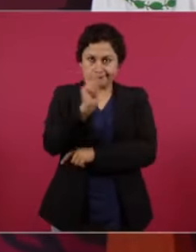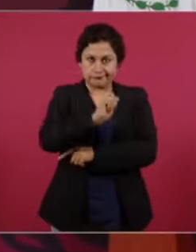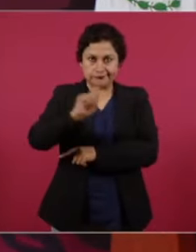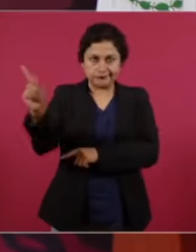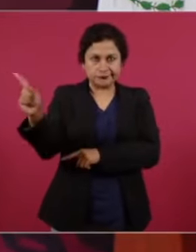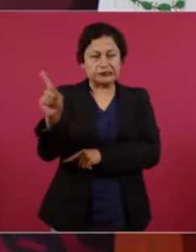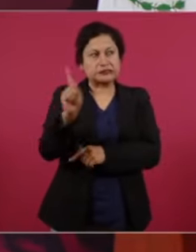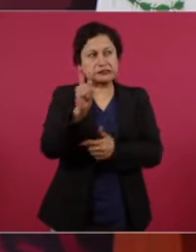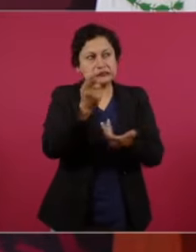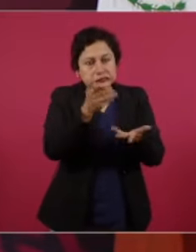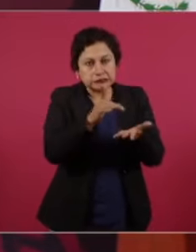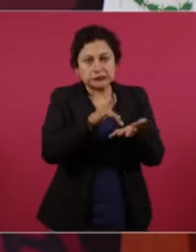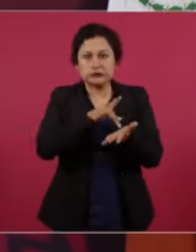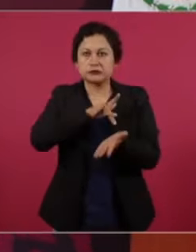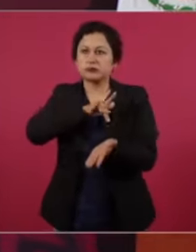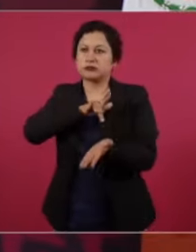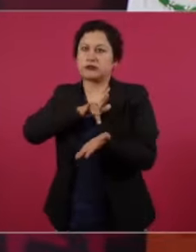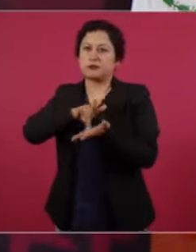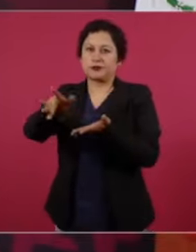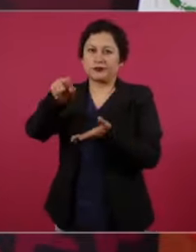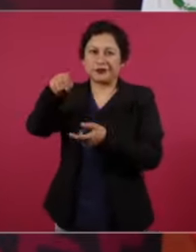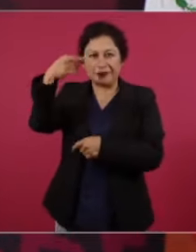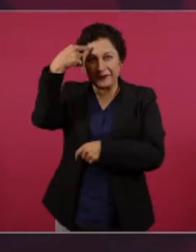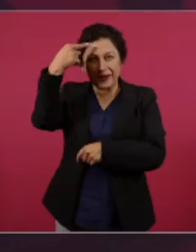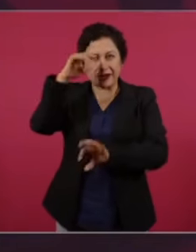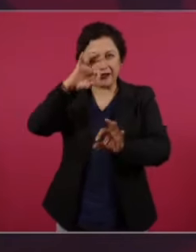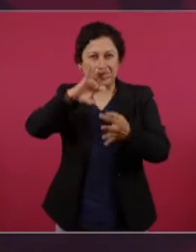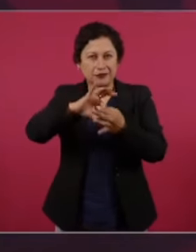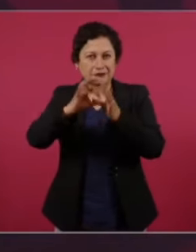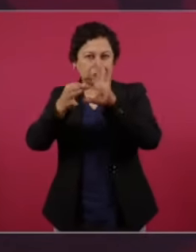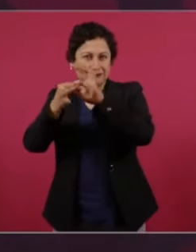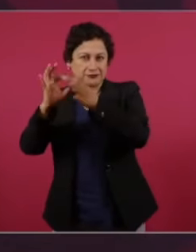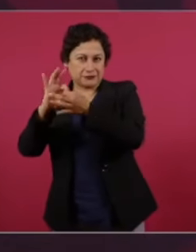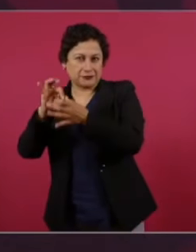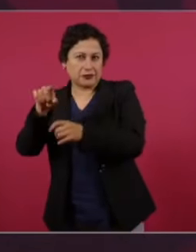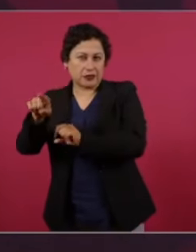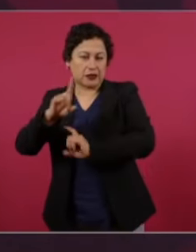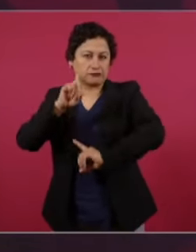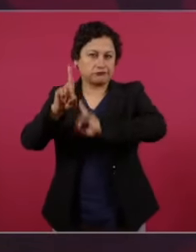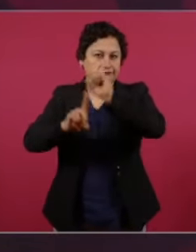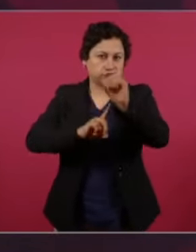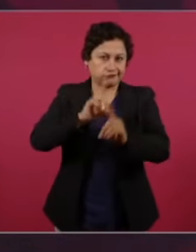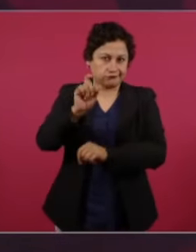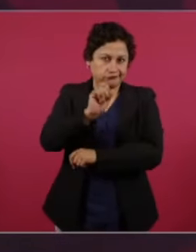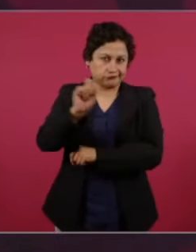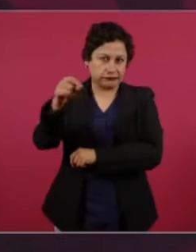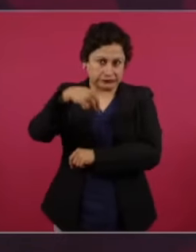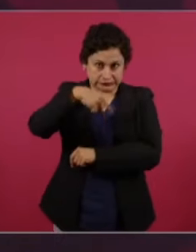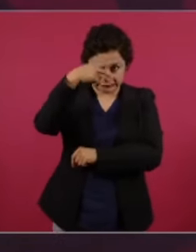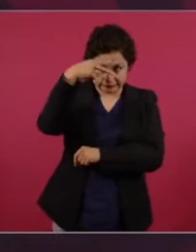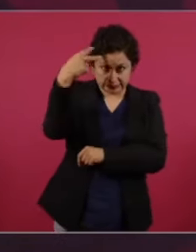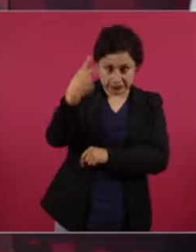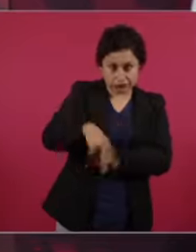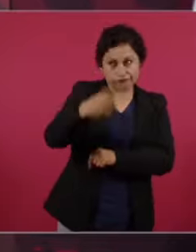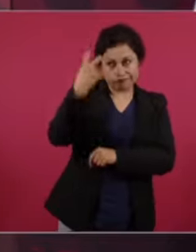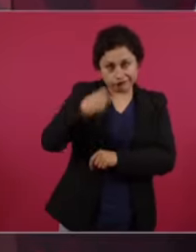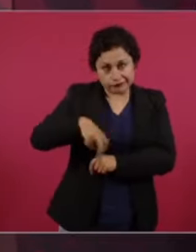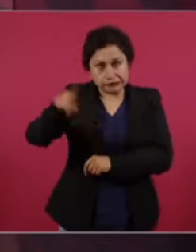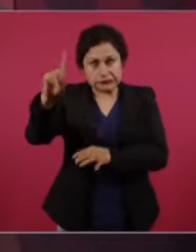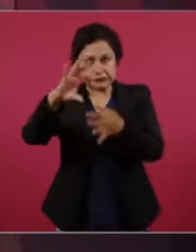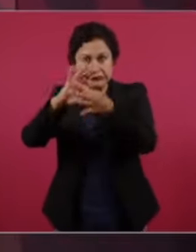los olímpicos, a los atletas olímpicos mexicanos que